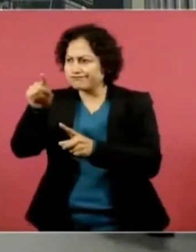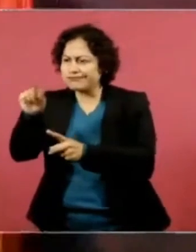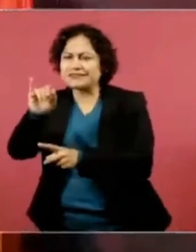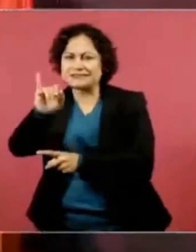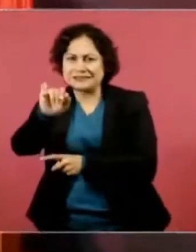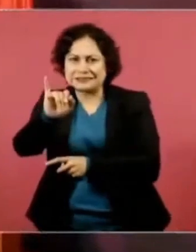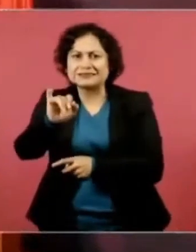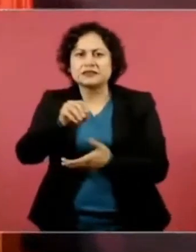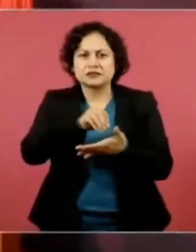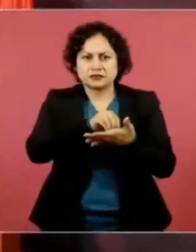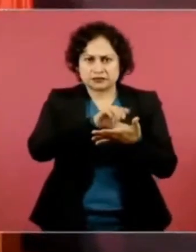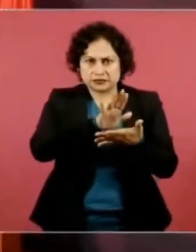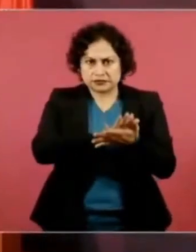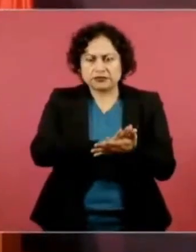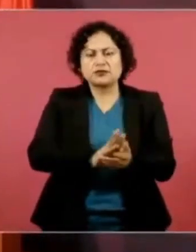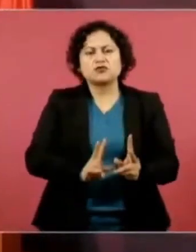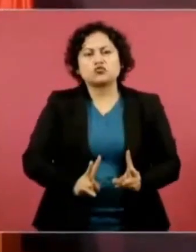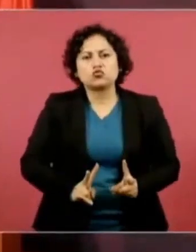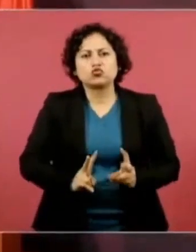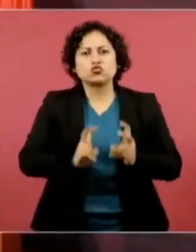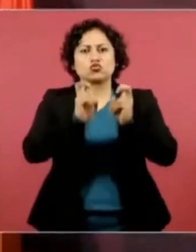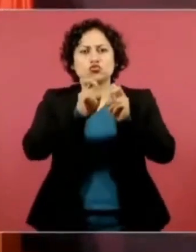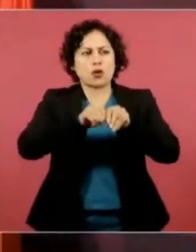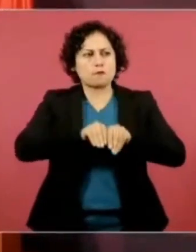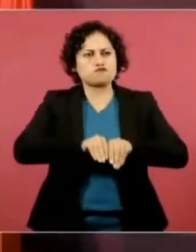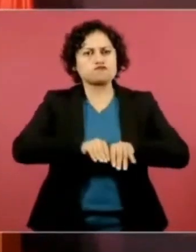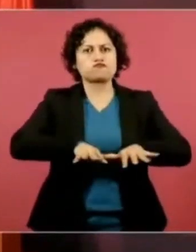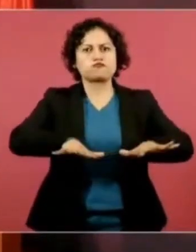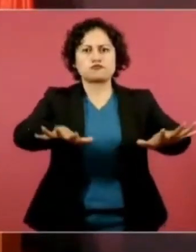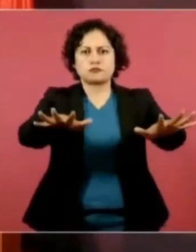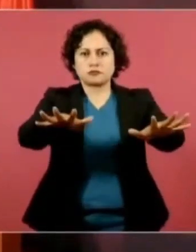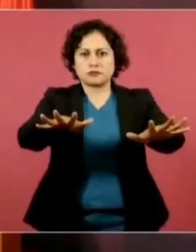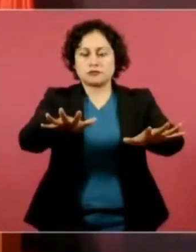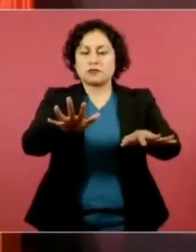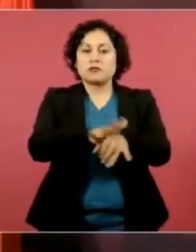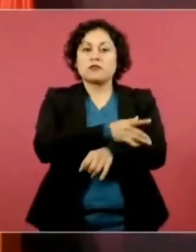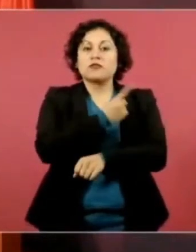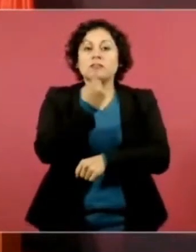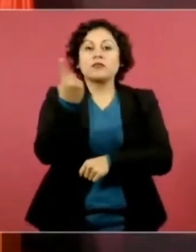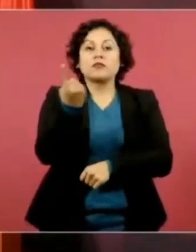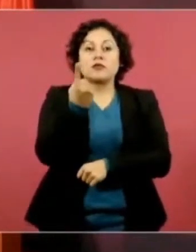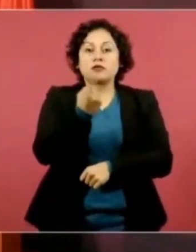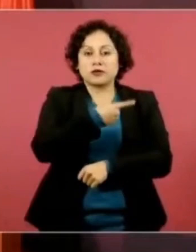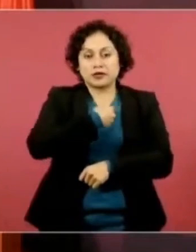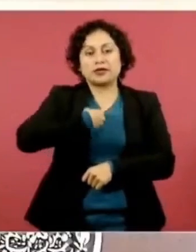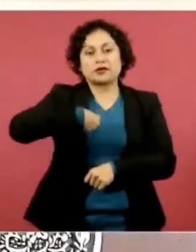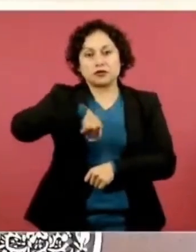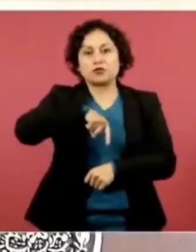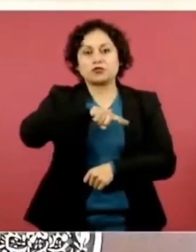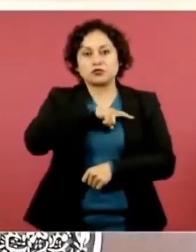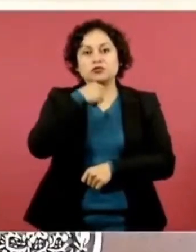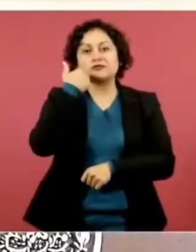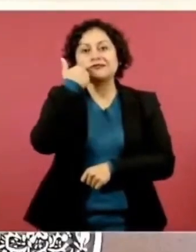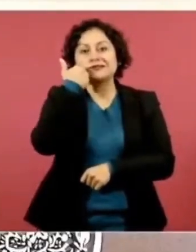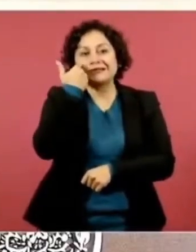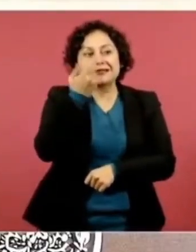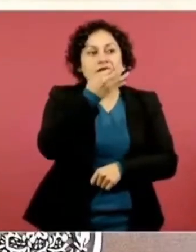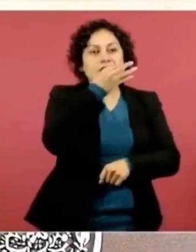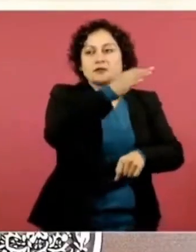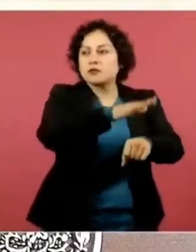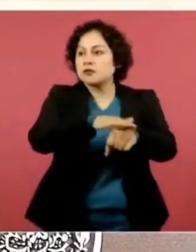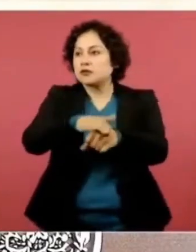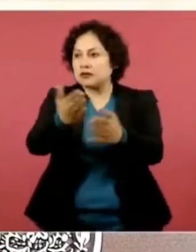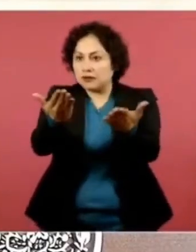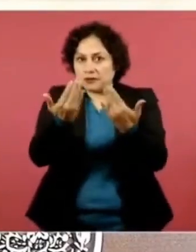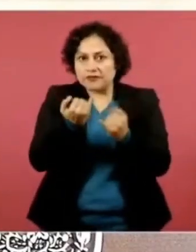porque además nos importa mucho que nos ayuden a complementar los